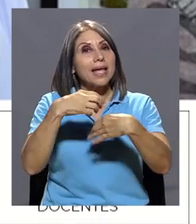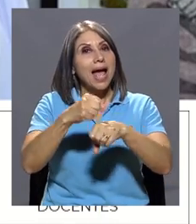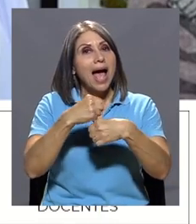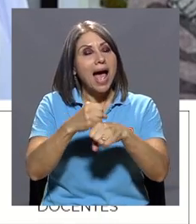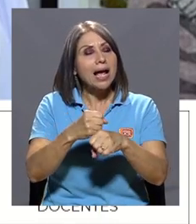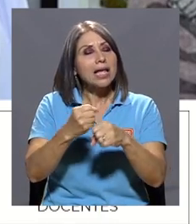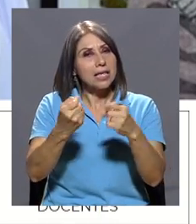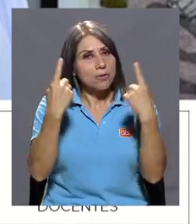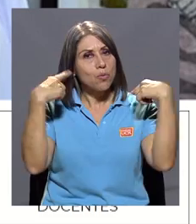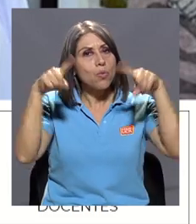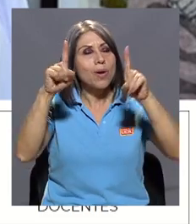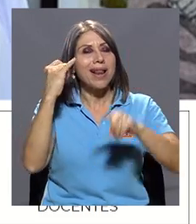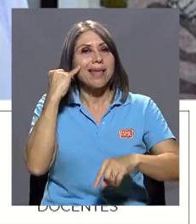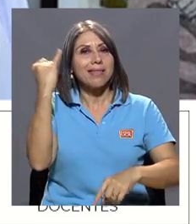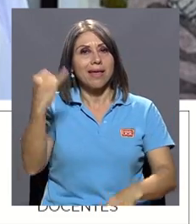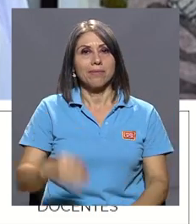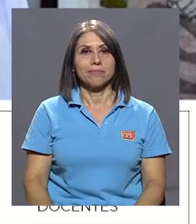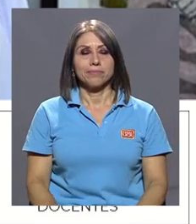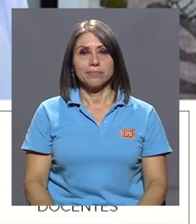de esa idea.